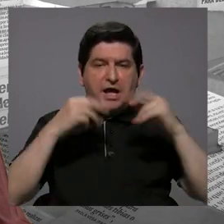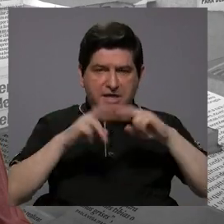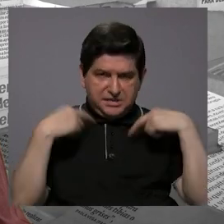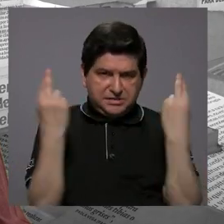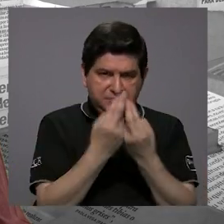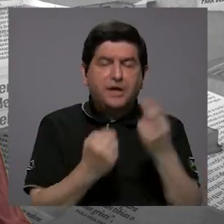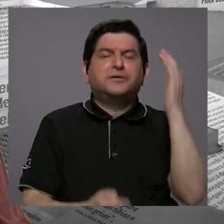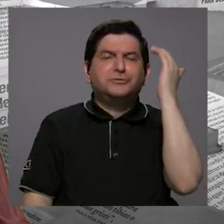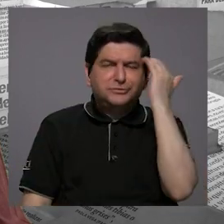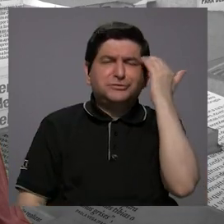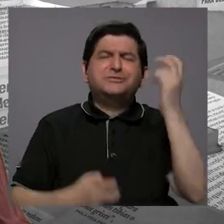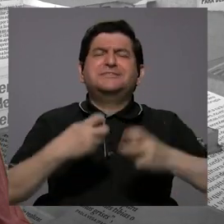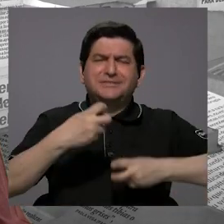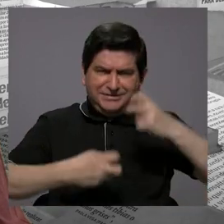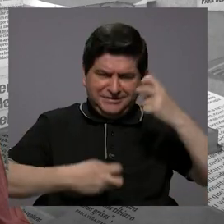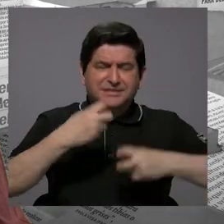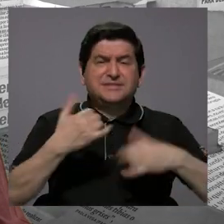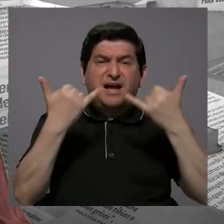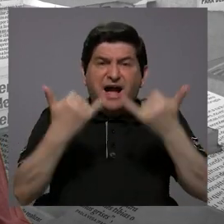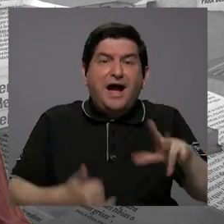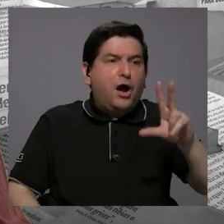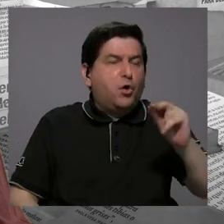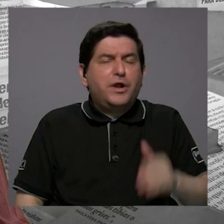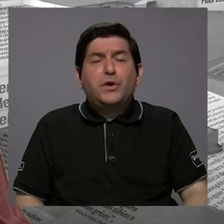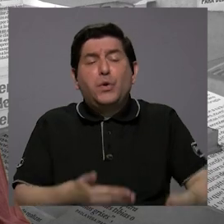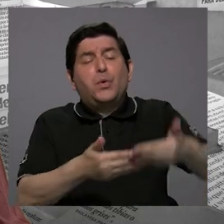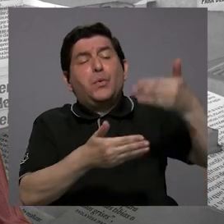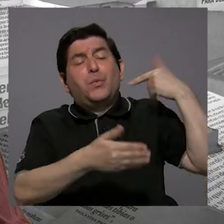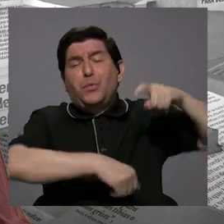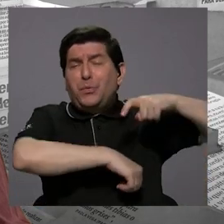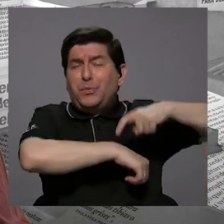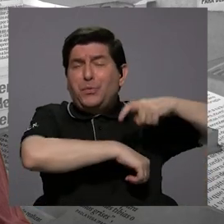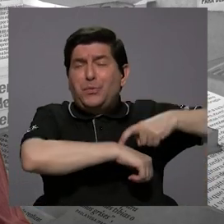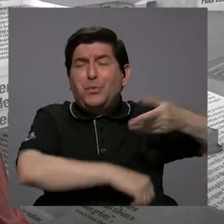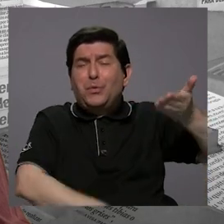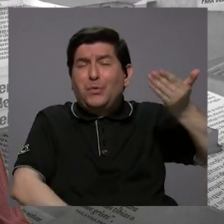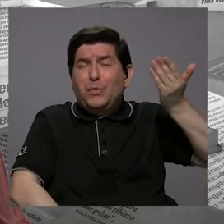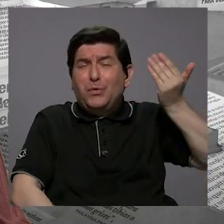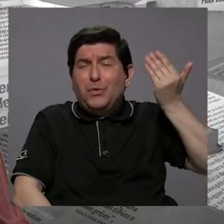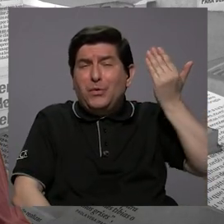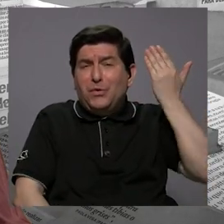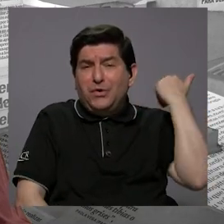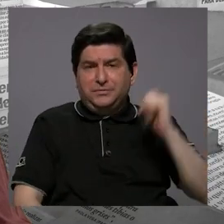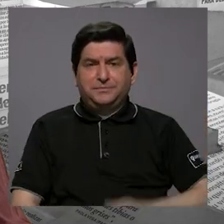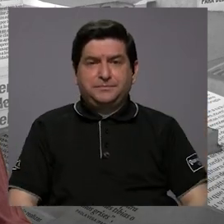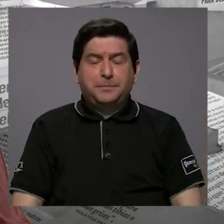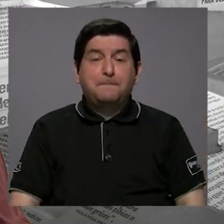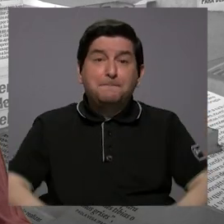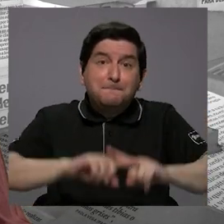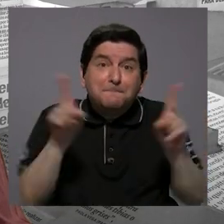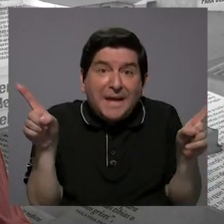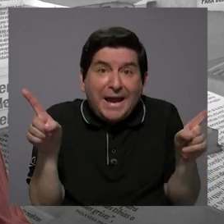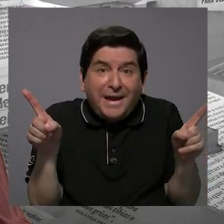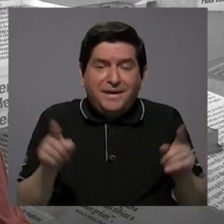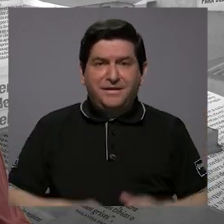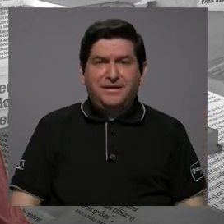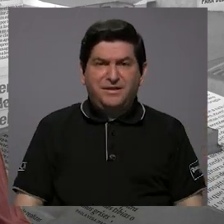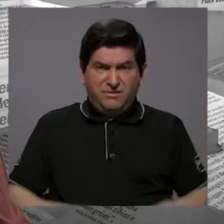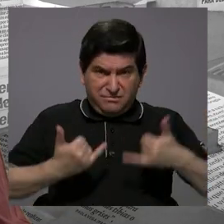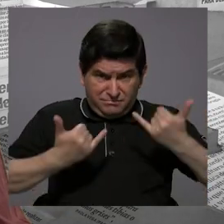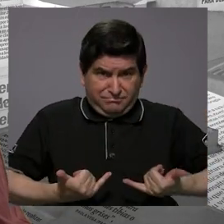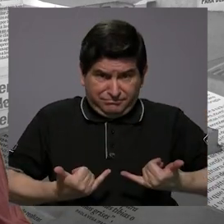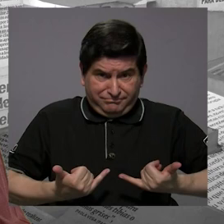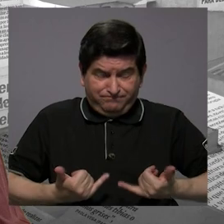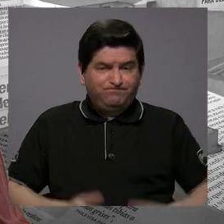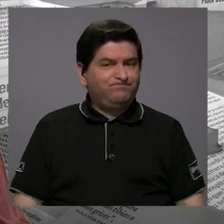estado conscientes de que es un problema que no es de ahora, que se viene arrastrando desde hace bastante tiempo, pero no hemos, al día